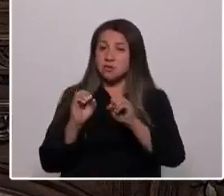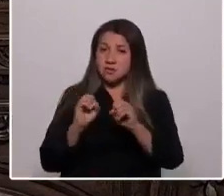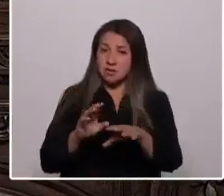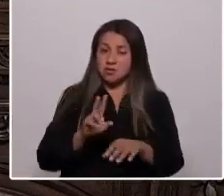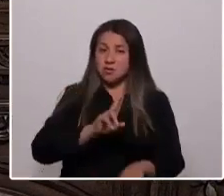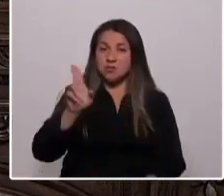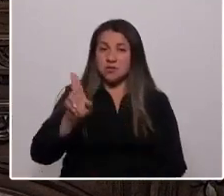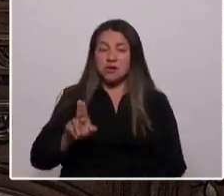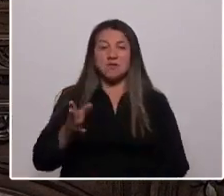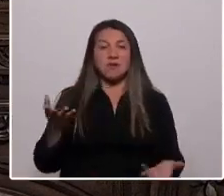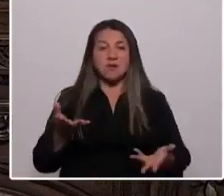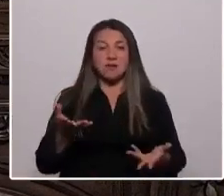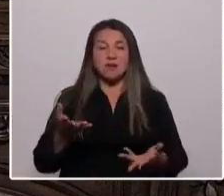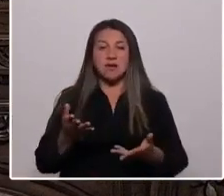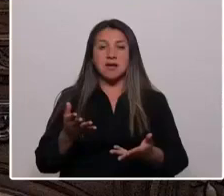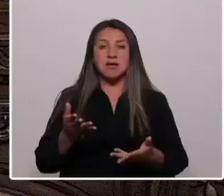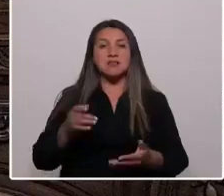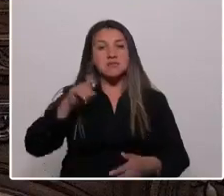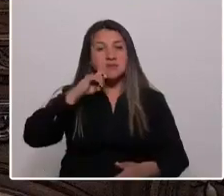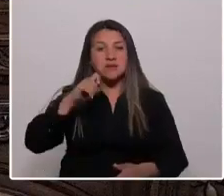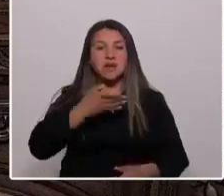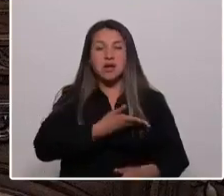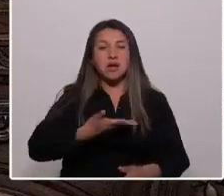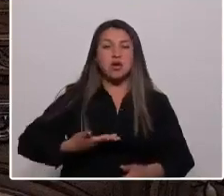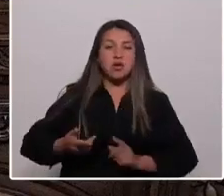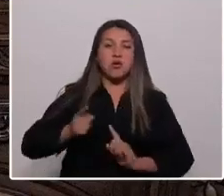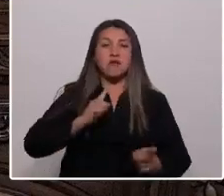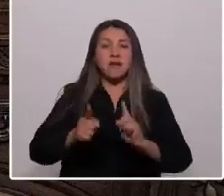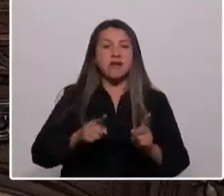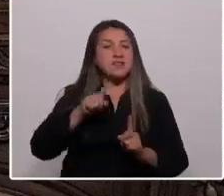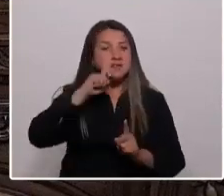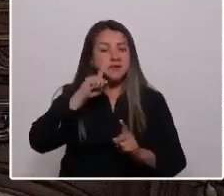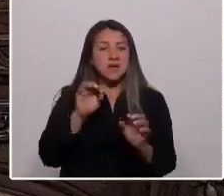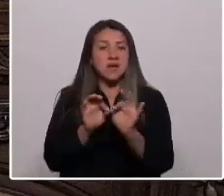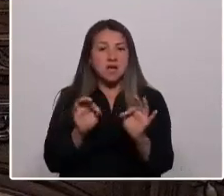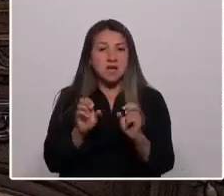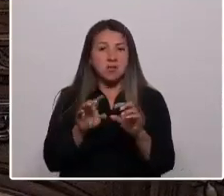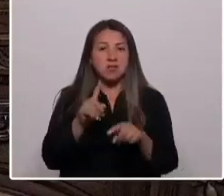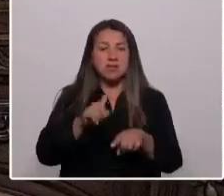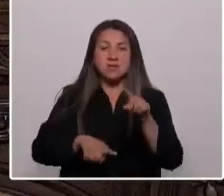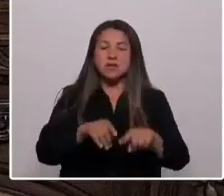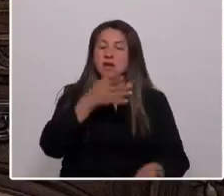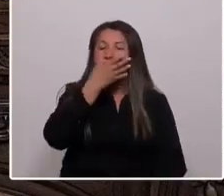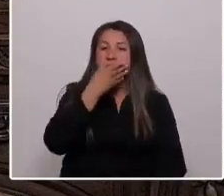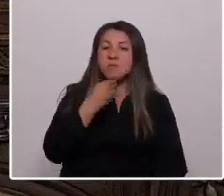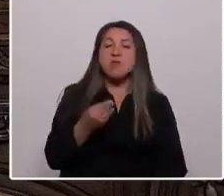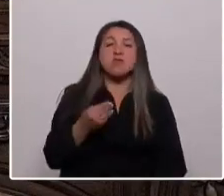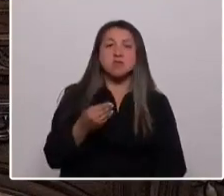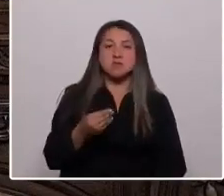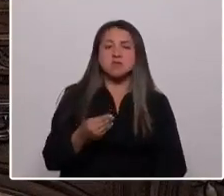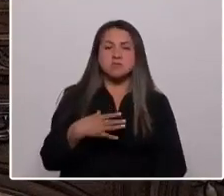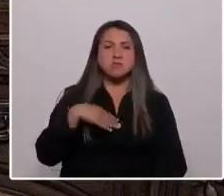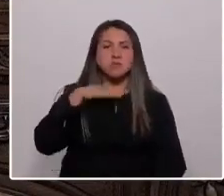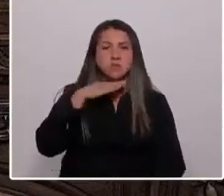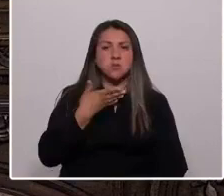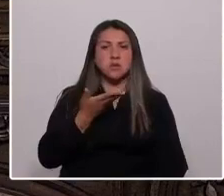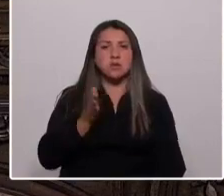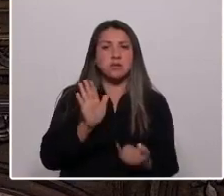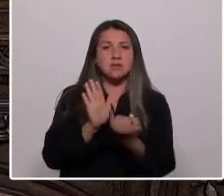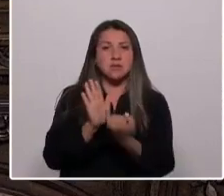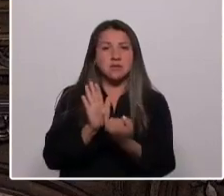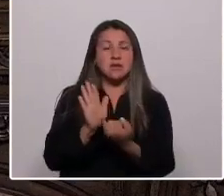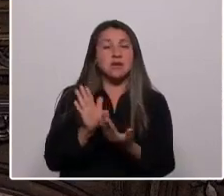gobernar es educar. Una tierra de gente hermosa, llena de historia y con identidad local, con Aconcagua como